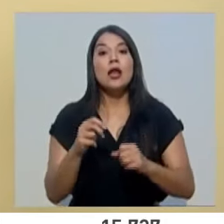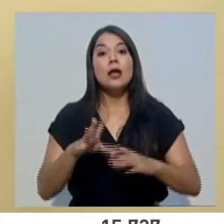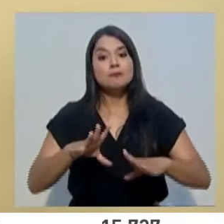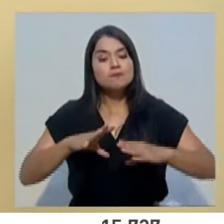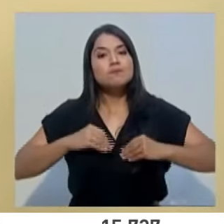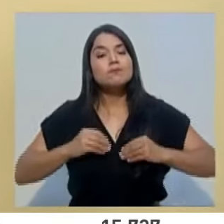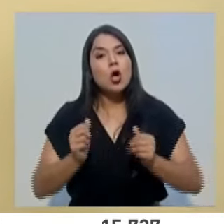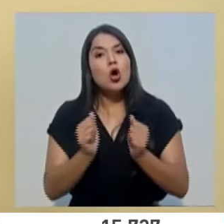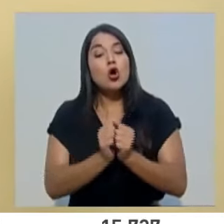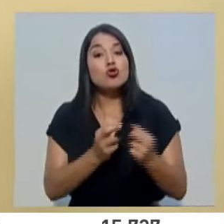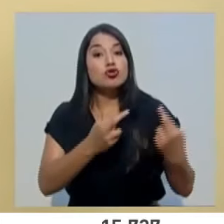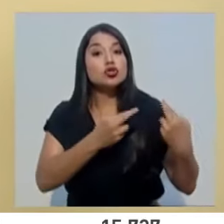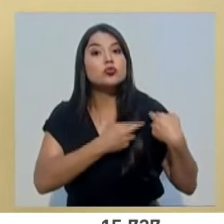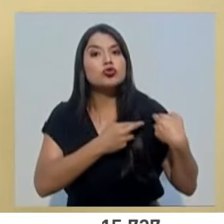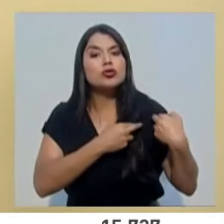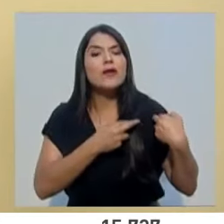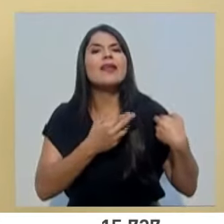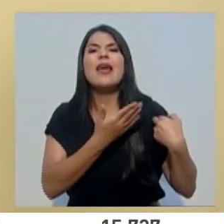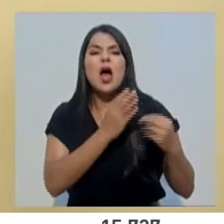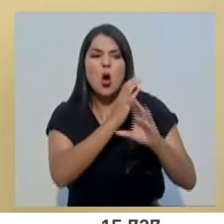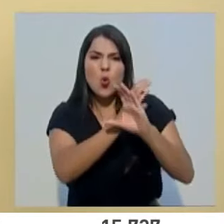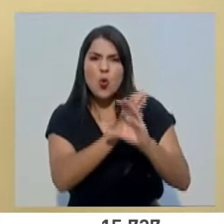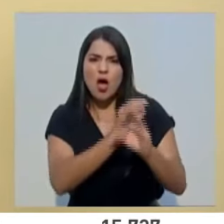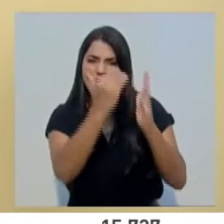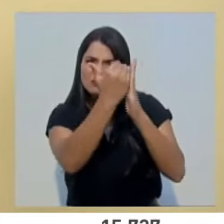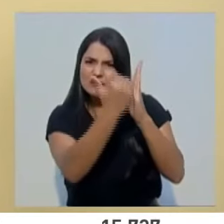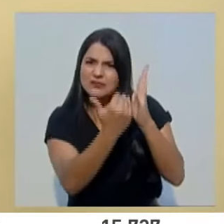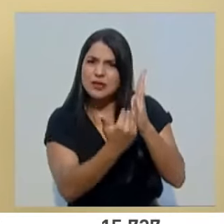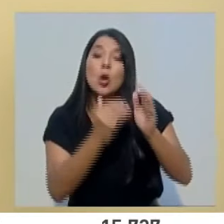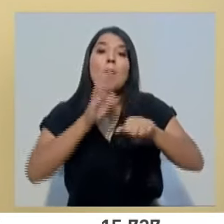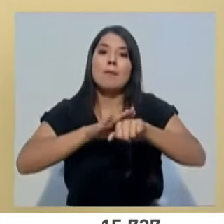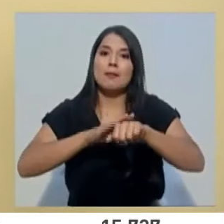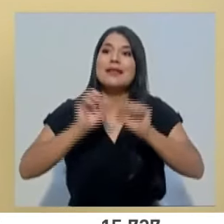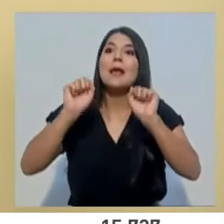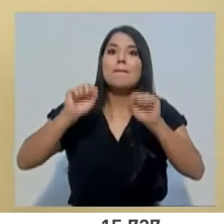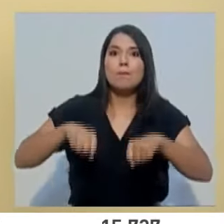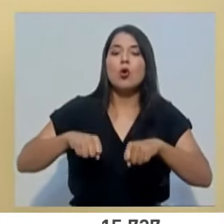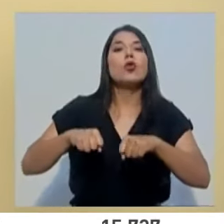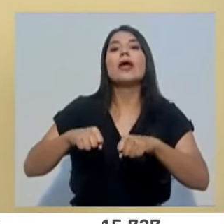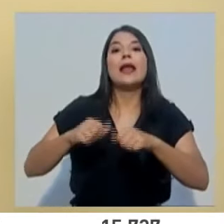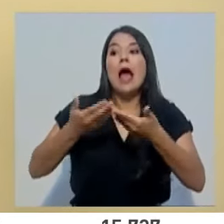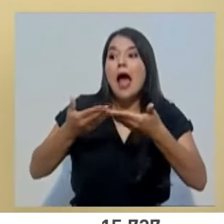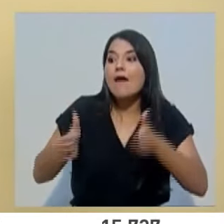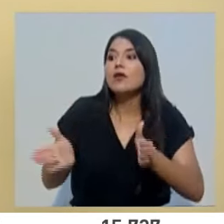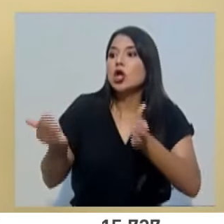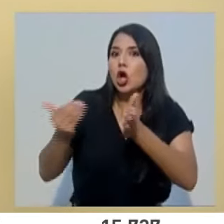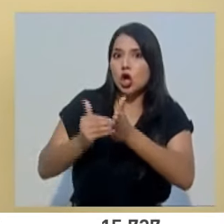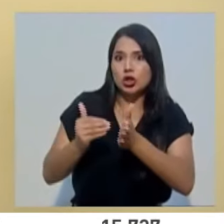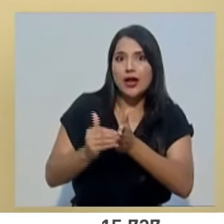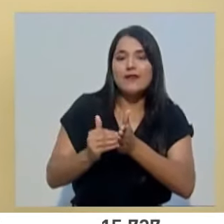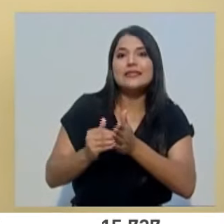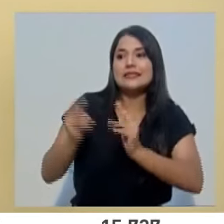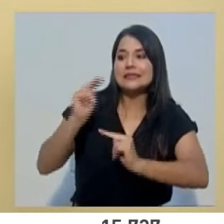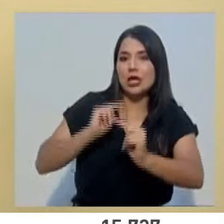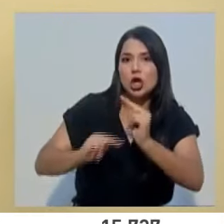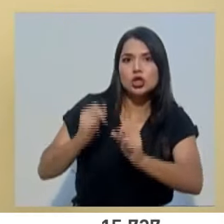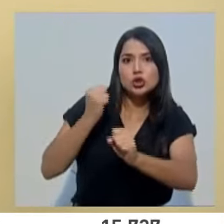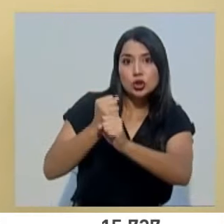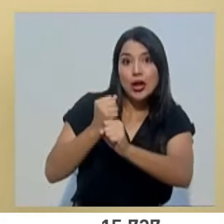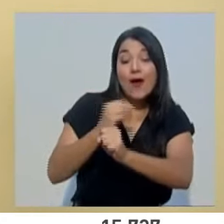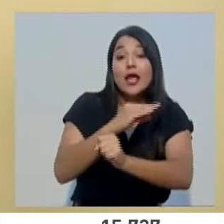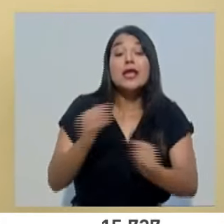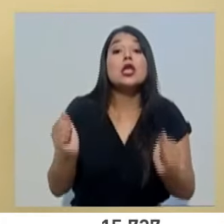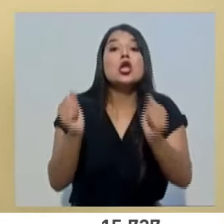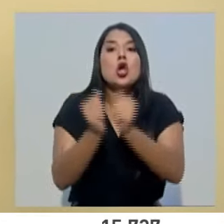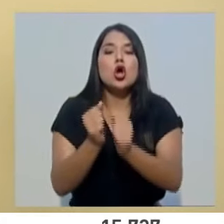responsable de nuestra ciudadanía nos va a garantizar un regreso al trabajo sostenible y que con trabajo vamos entonces a